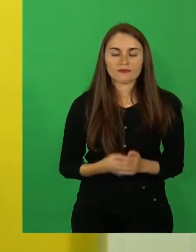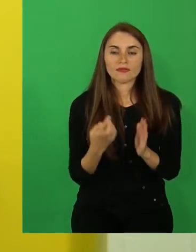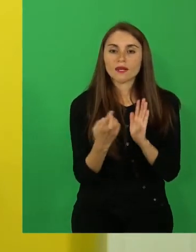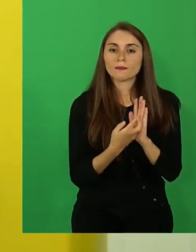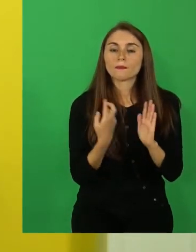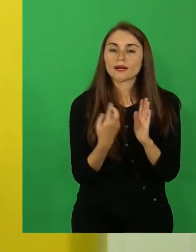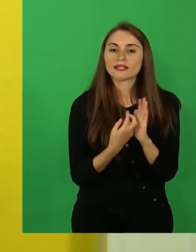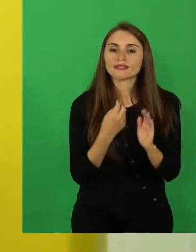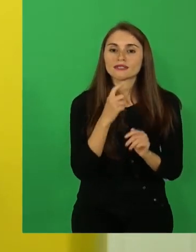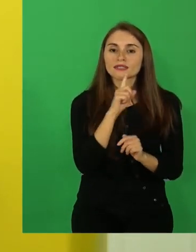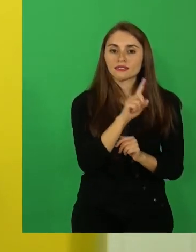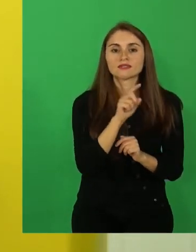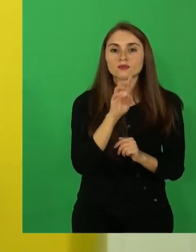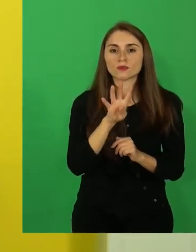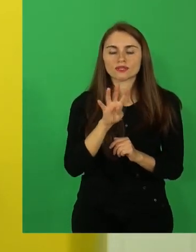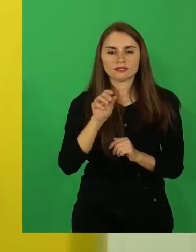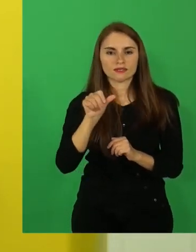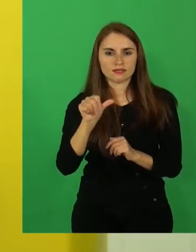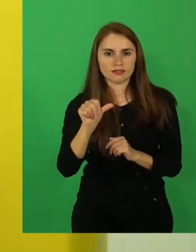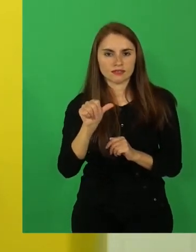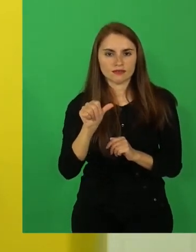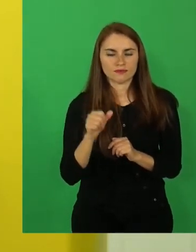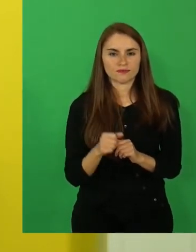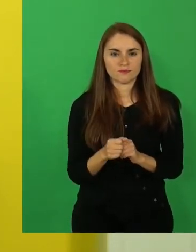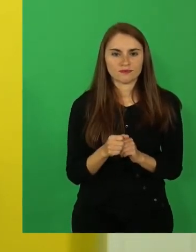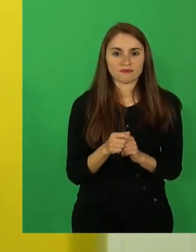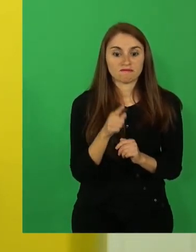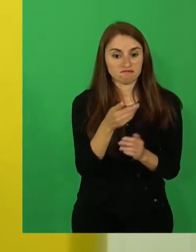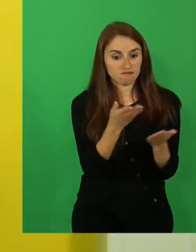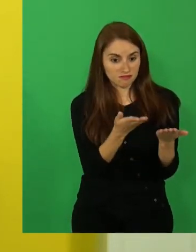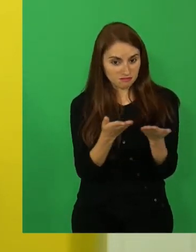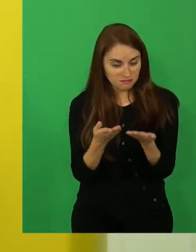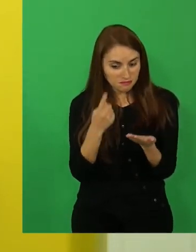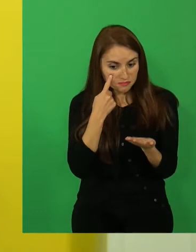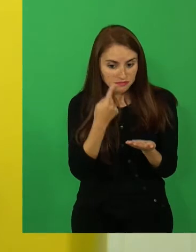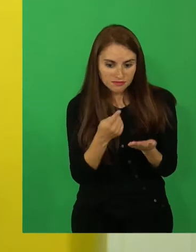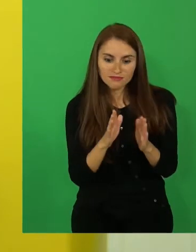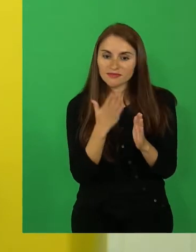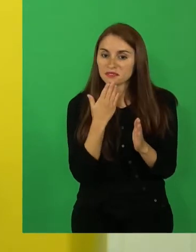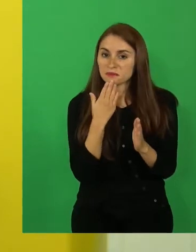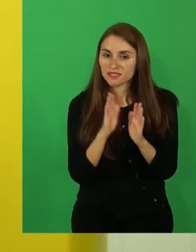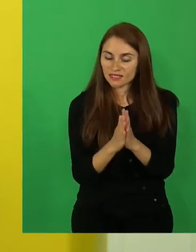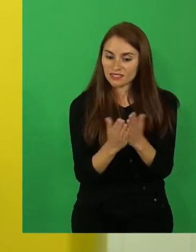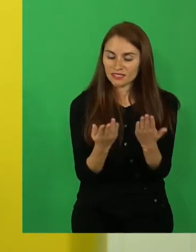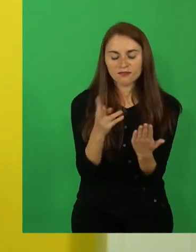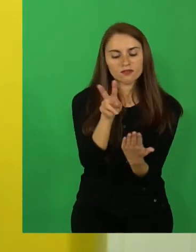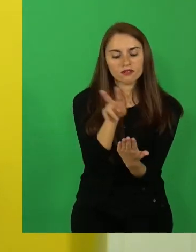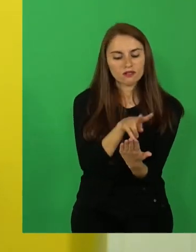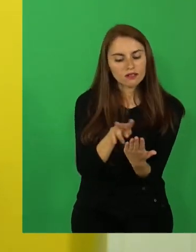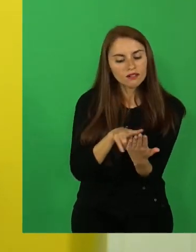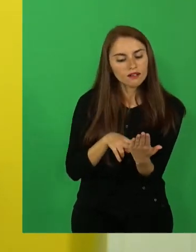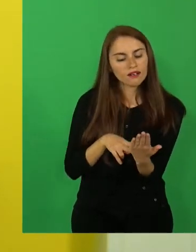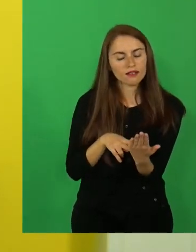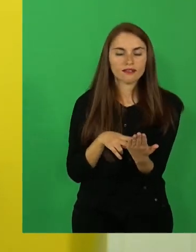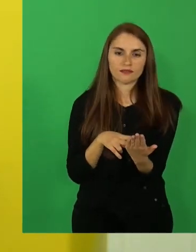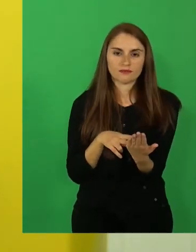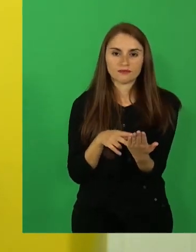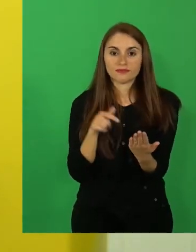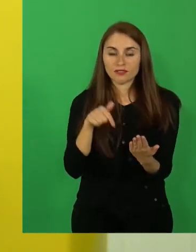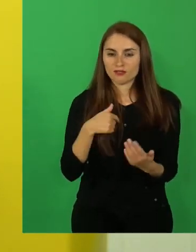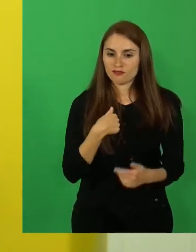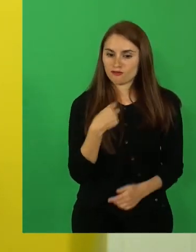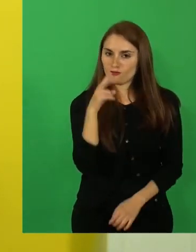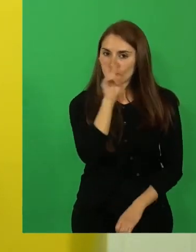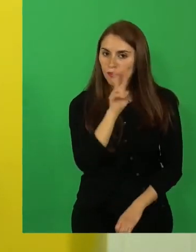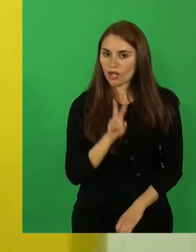Página 146. Te invito a que abras tu libro, que lo leas. Ahora lo voy a